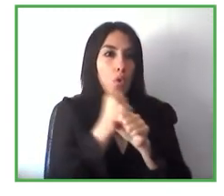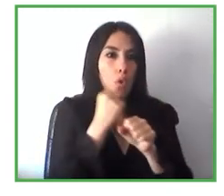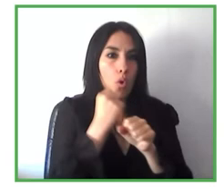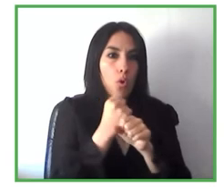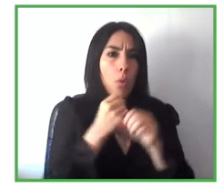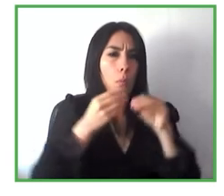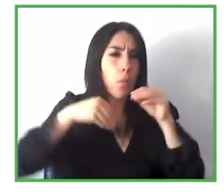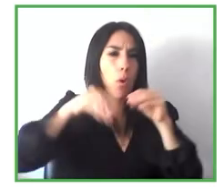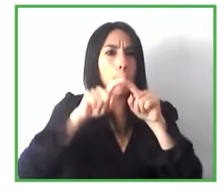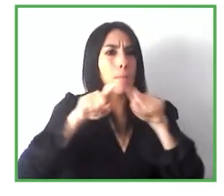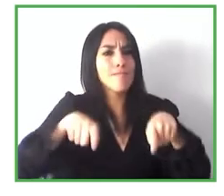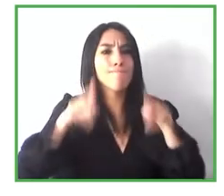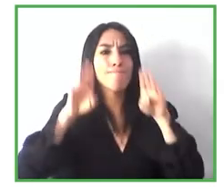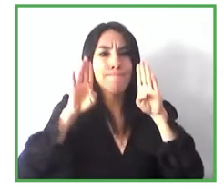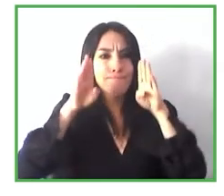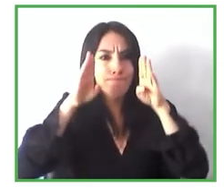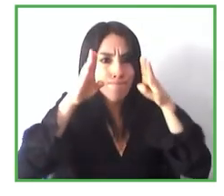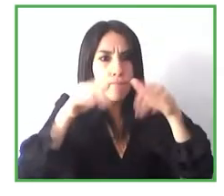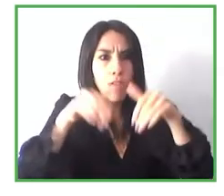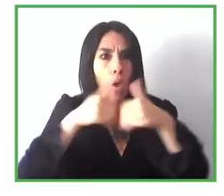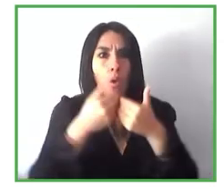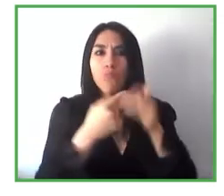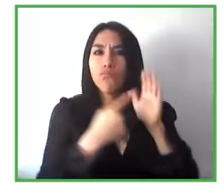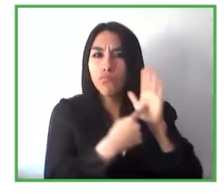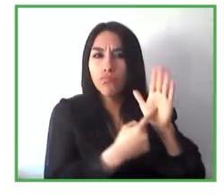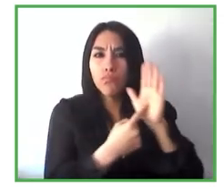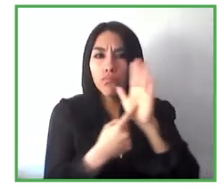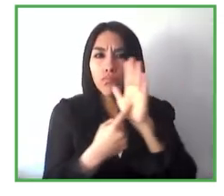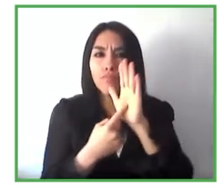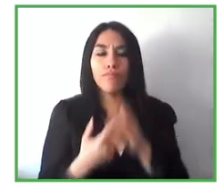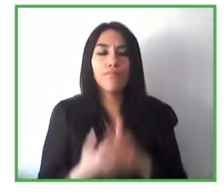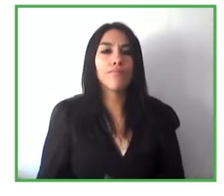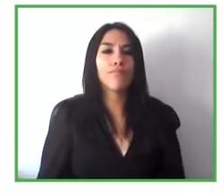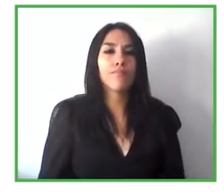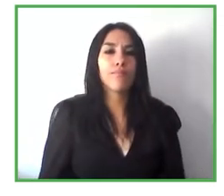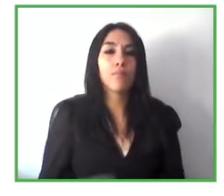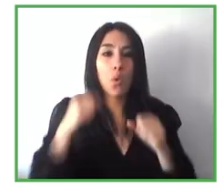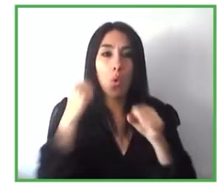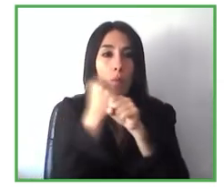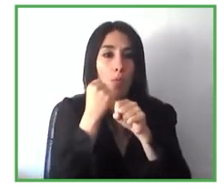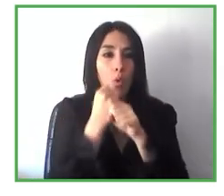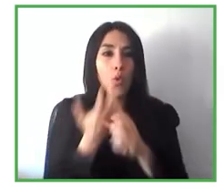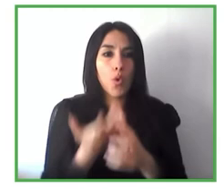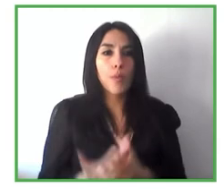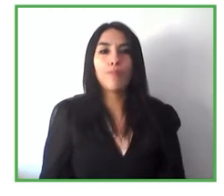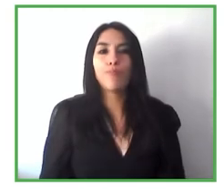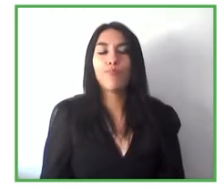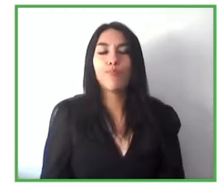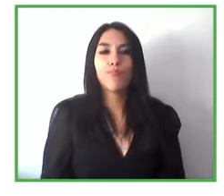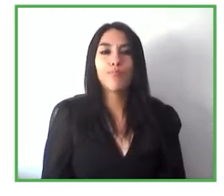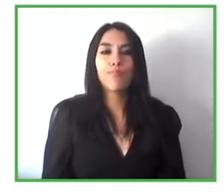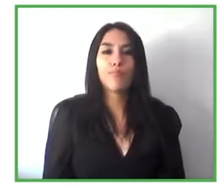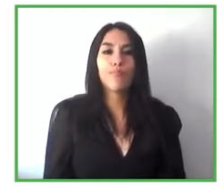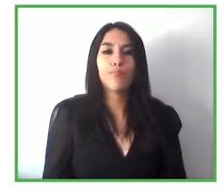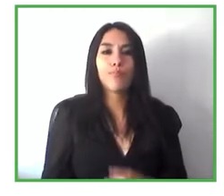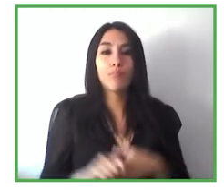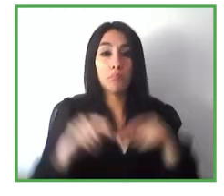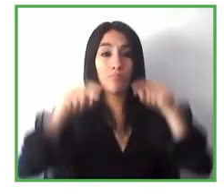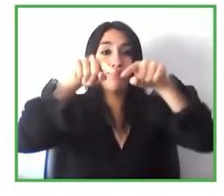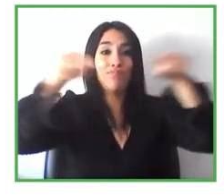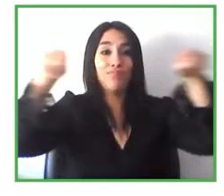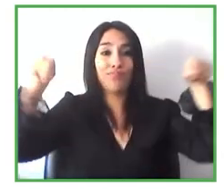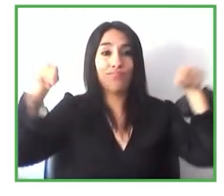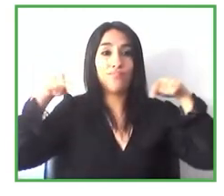tecnología externa al equipamiento de interiorismo que hay en el espacio pero hay otra línea que también estamos desarrollando que sería cómo